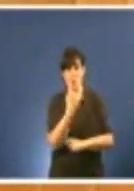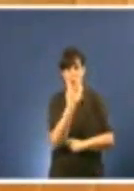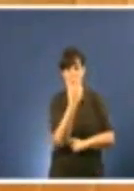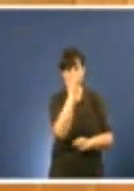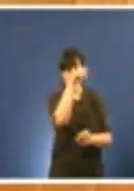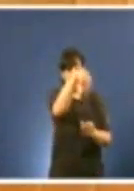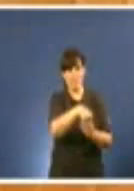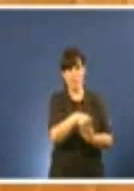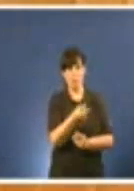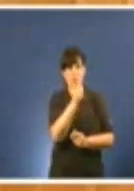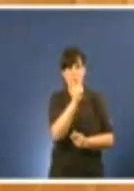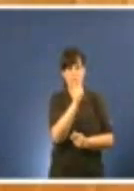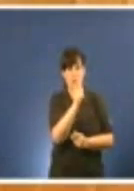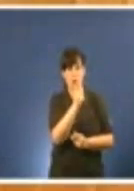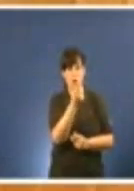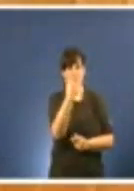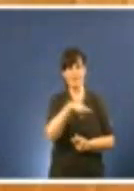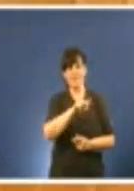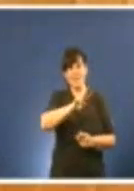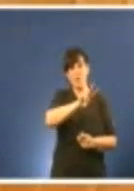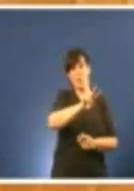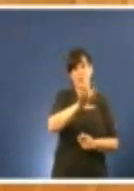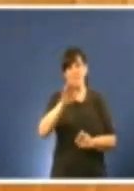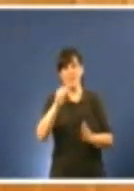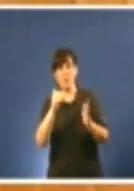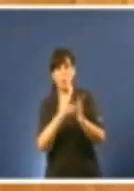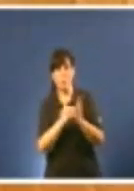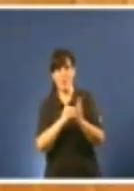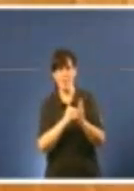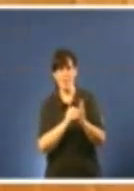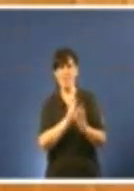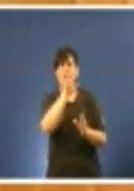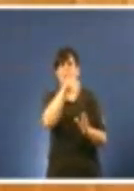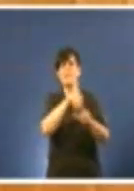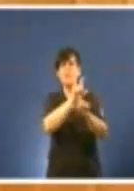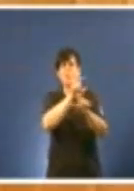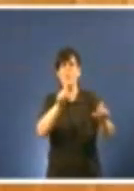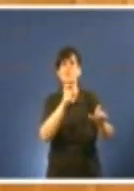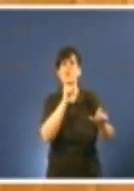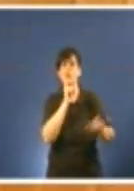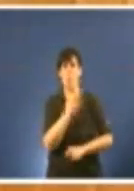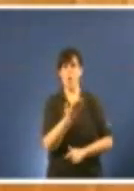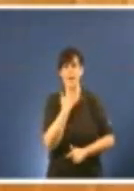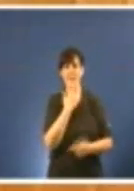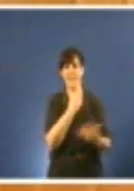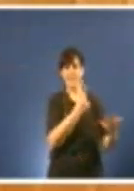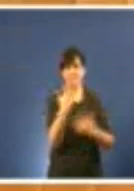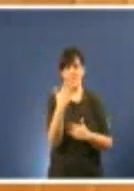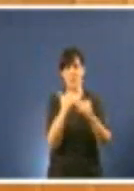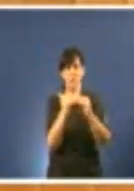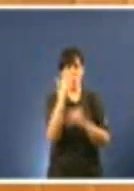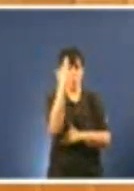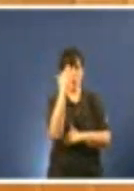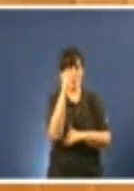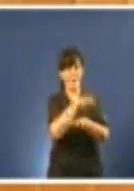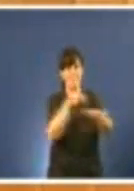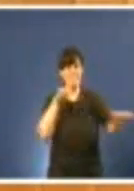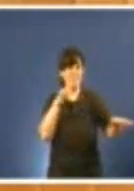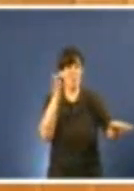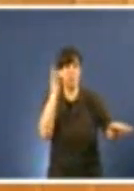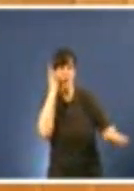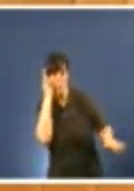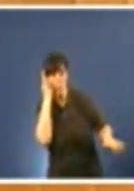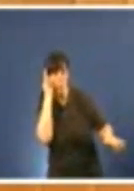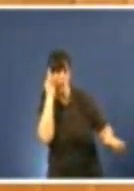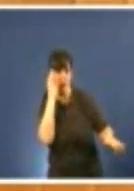pertencen a maiores de 65 anos. Fundamentalmente, nos 70% son mulleres maiores de